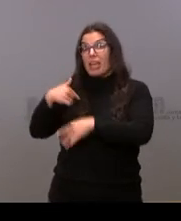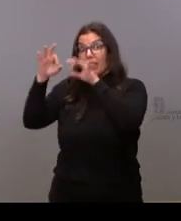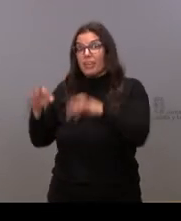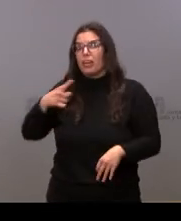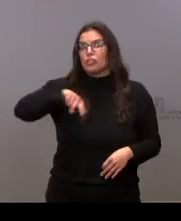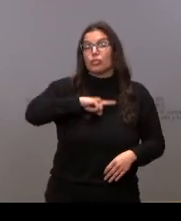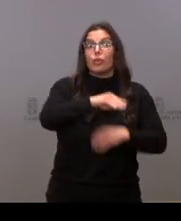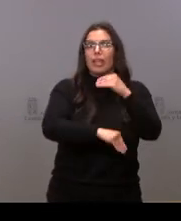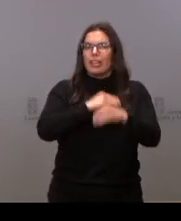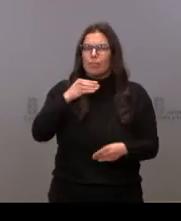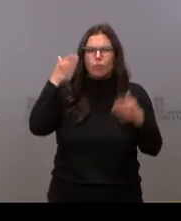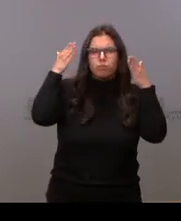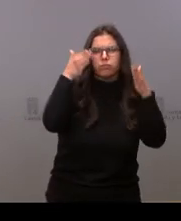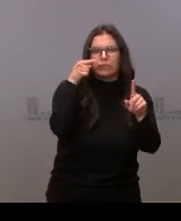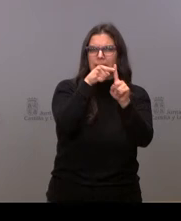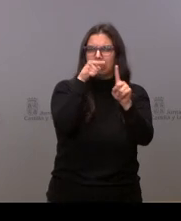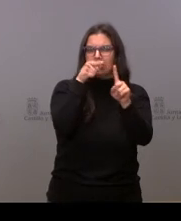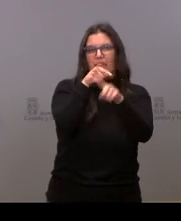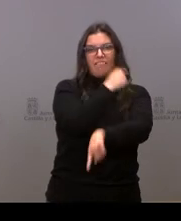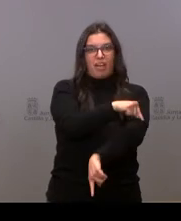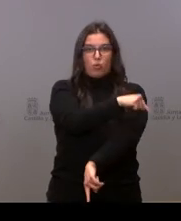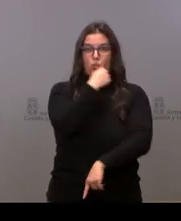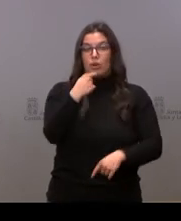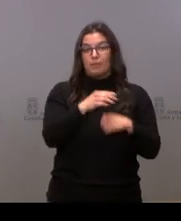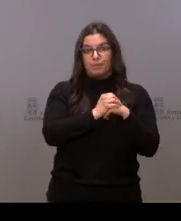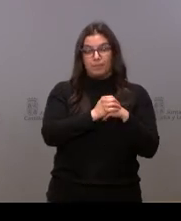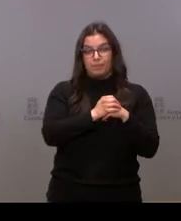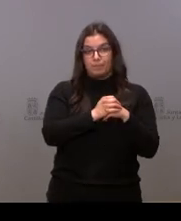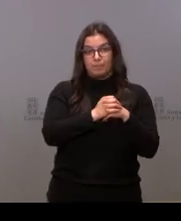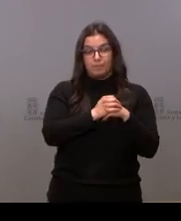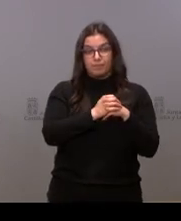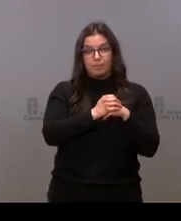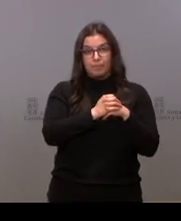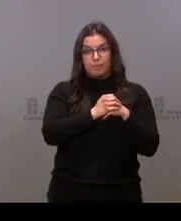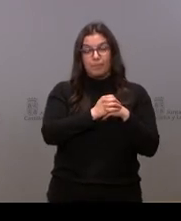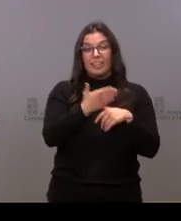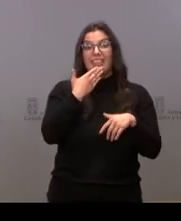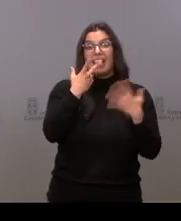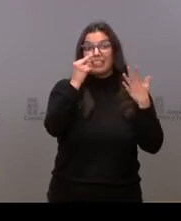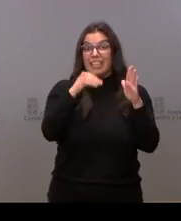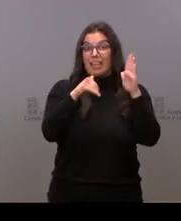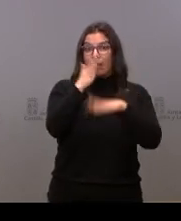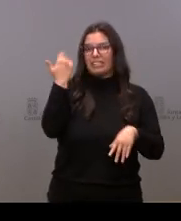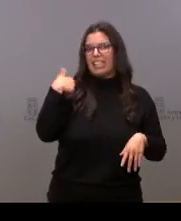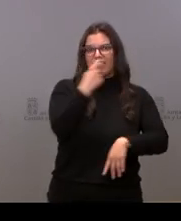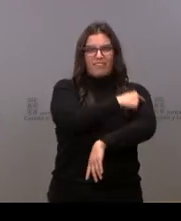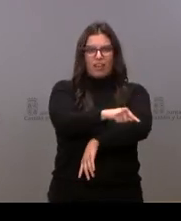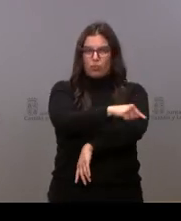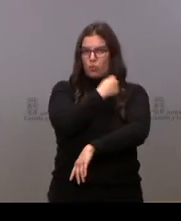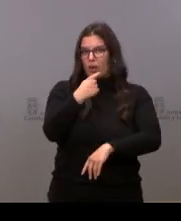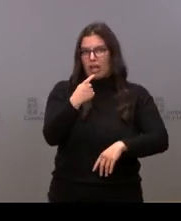por la vacunación. Prácticamente la población de más de 70 años está vacunada